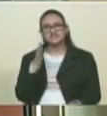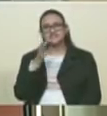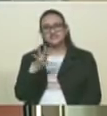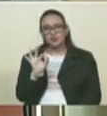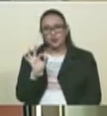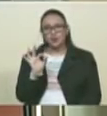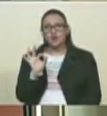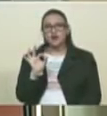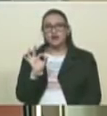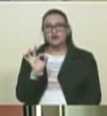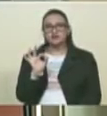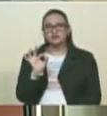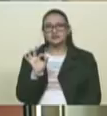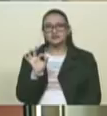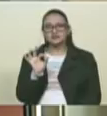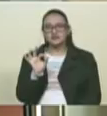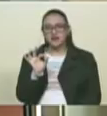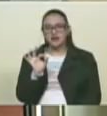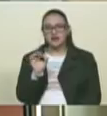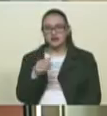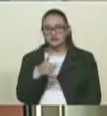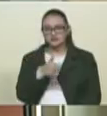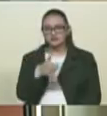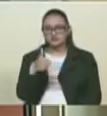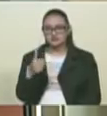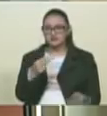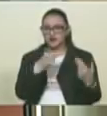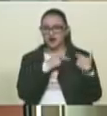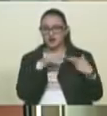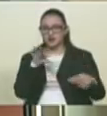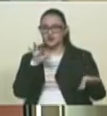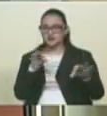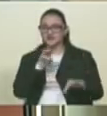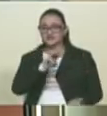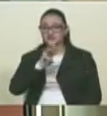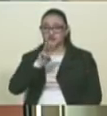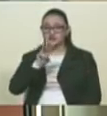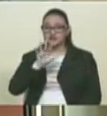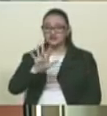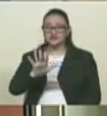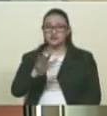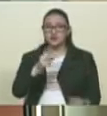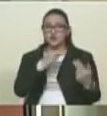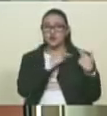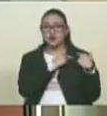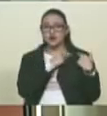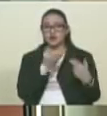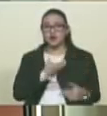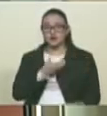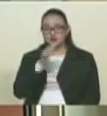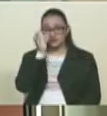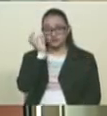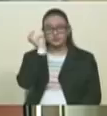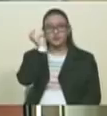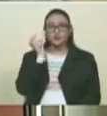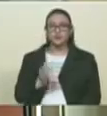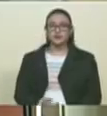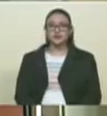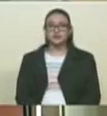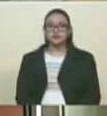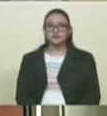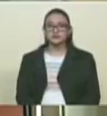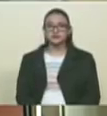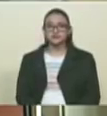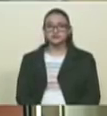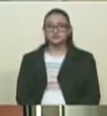candidatos por cada uno de los cargos a elegir, de los 335 cargos de alcaldes y alcaldes. Quiero,